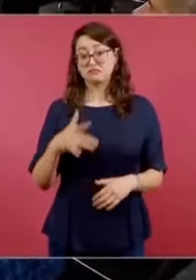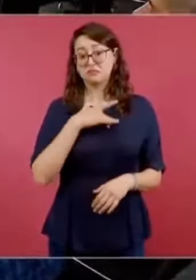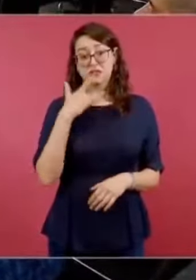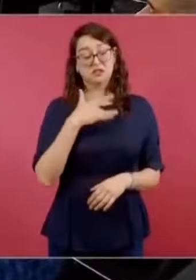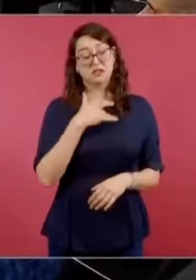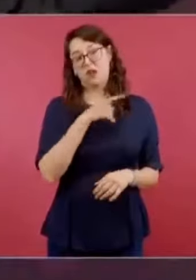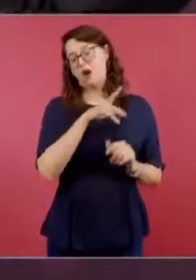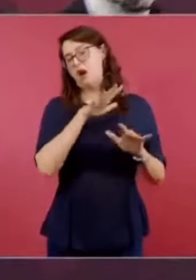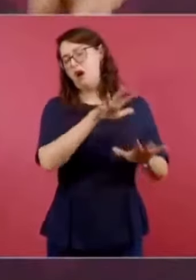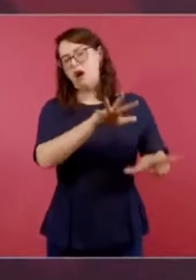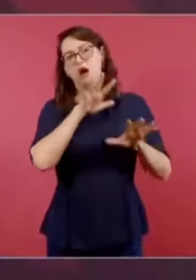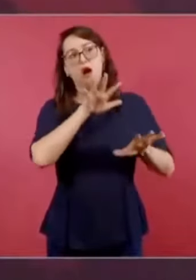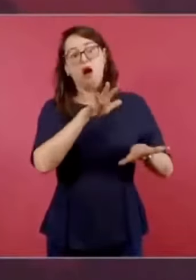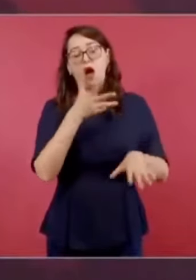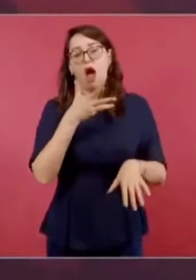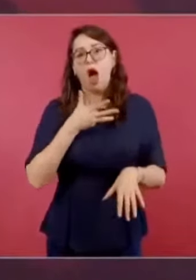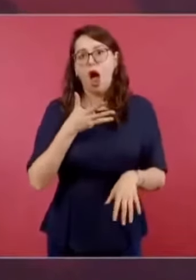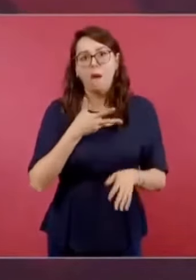excelencia.